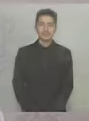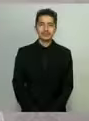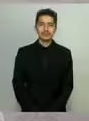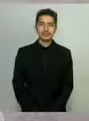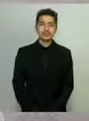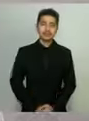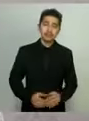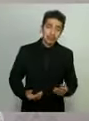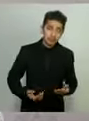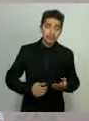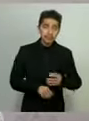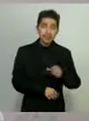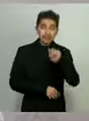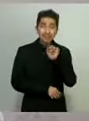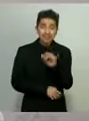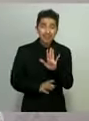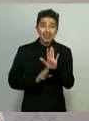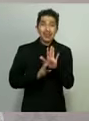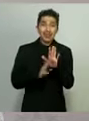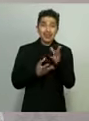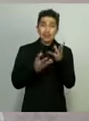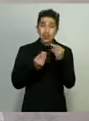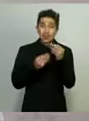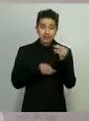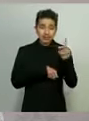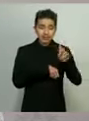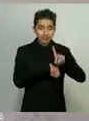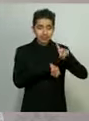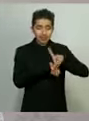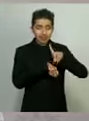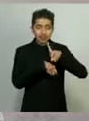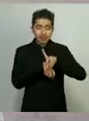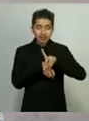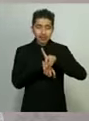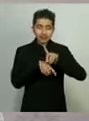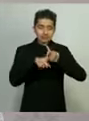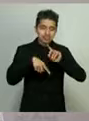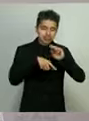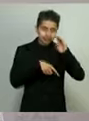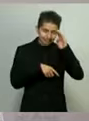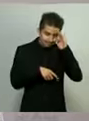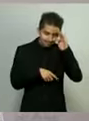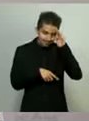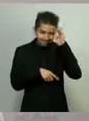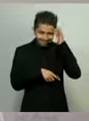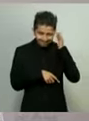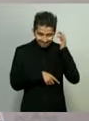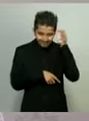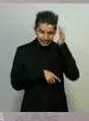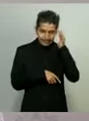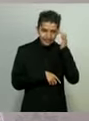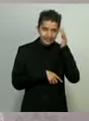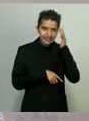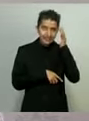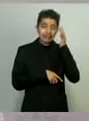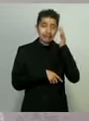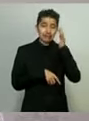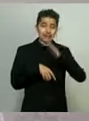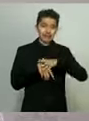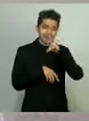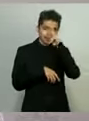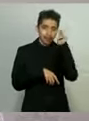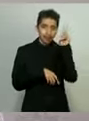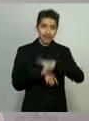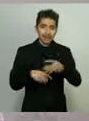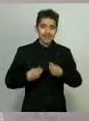Sin duda, durante muchos días hemos reflexionado en torno al momento tan crítico que